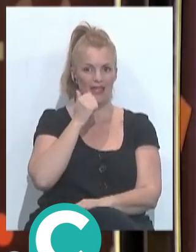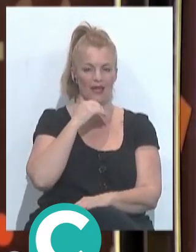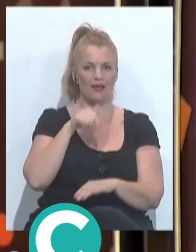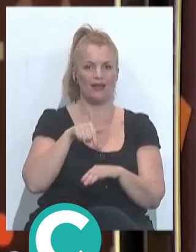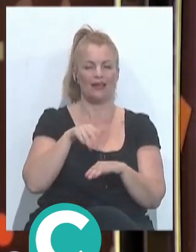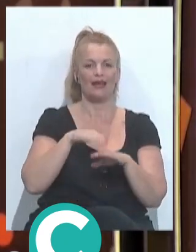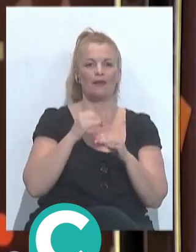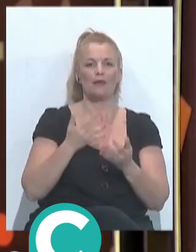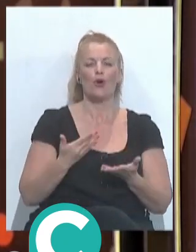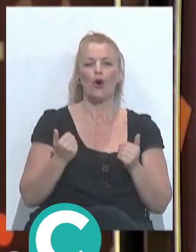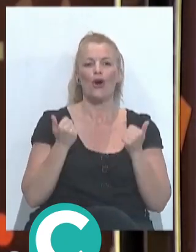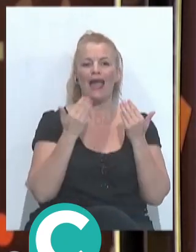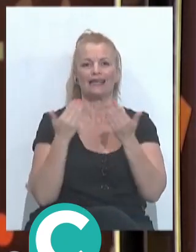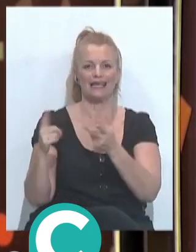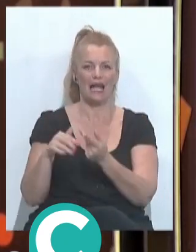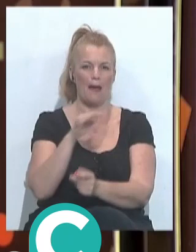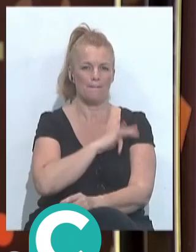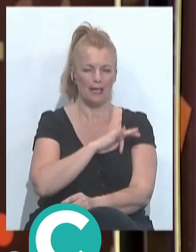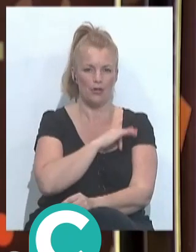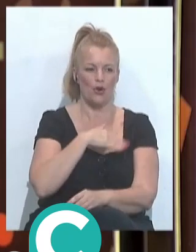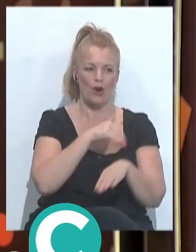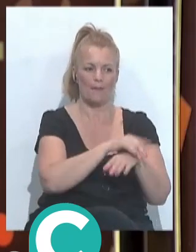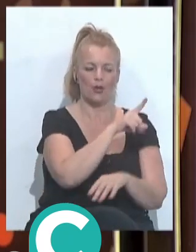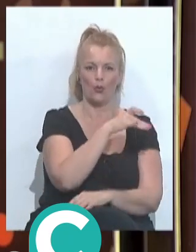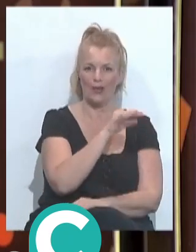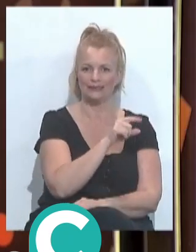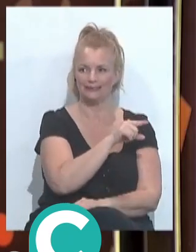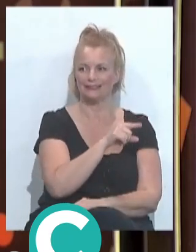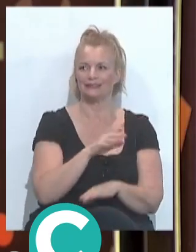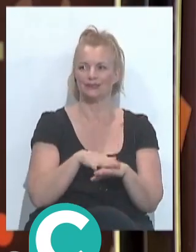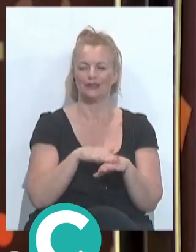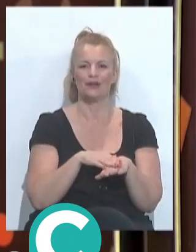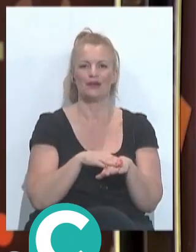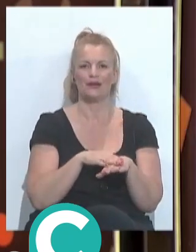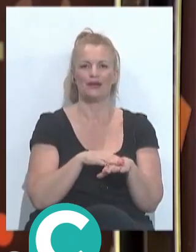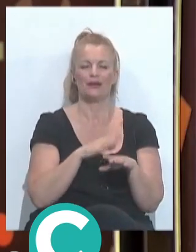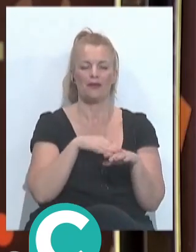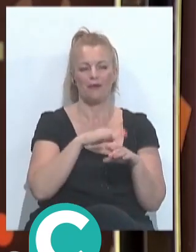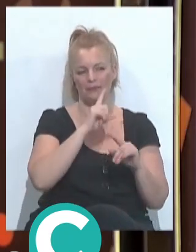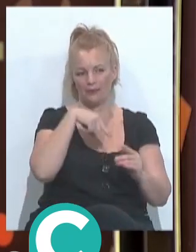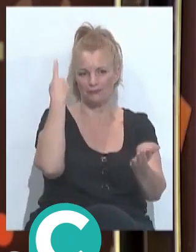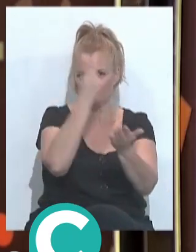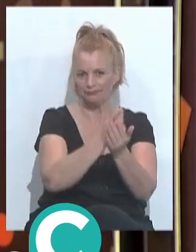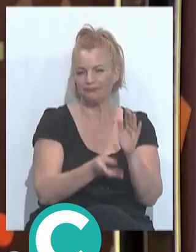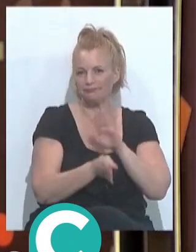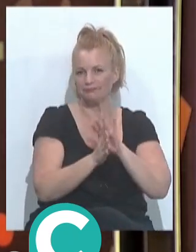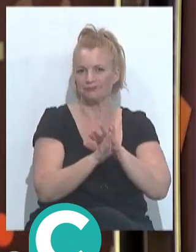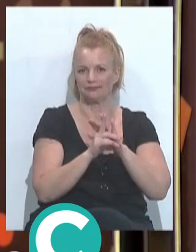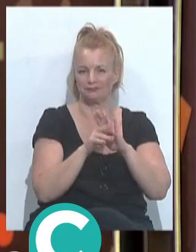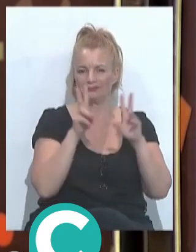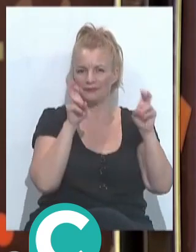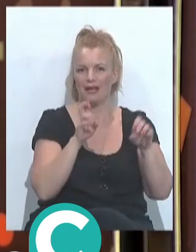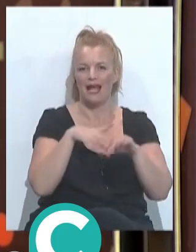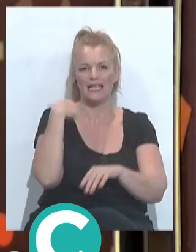la prensa aquí en la entrega al amigo Luis del Paco Navarro que no le hemos dado carga pero bueno nos la guardamos y nos la reservamos